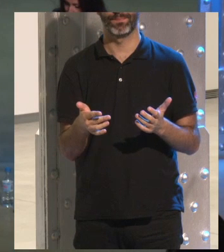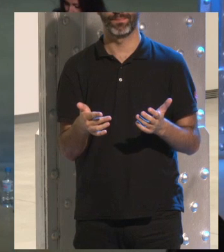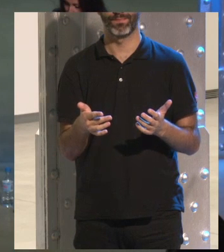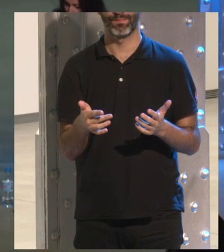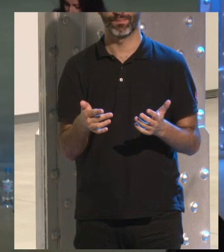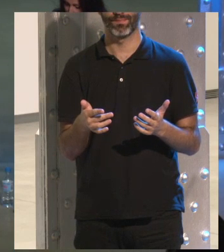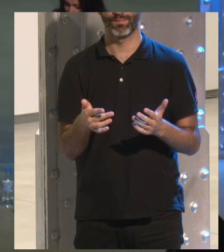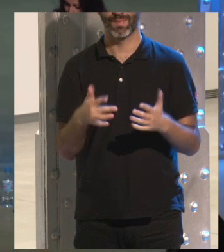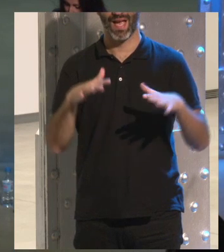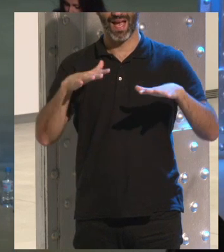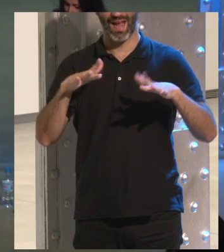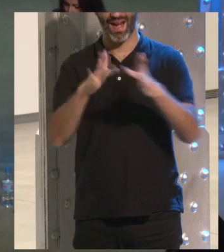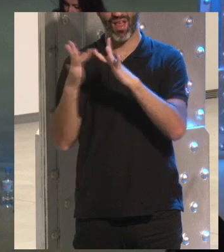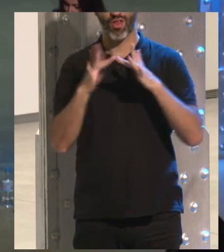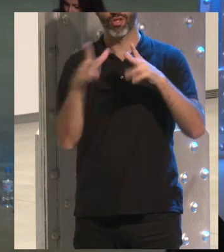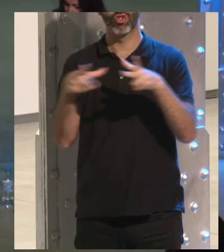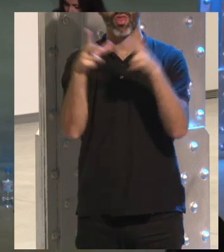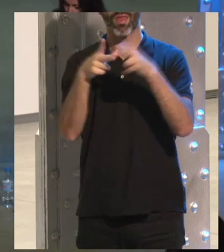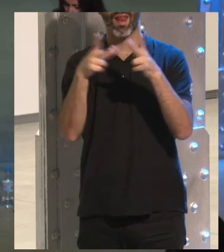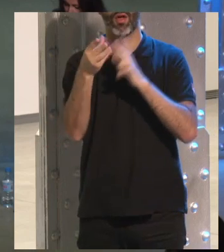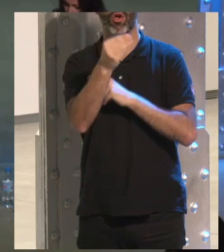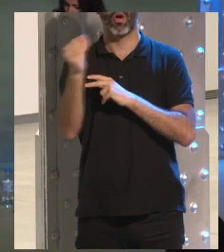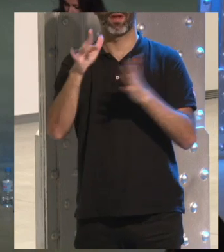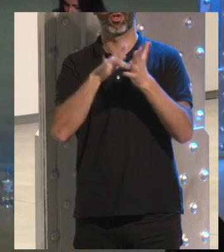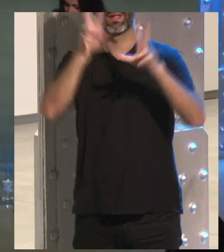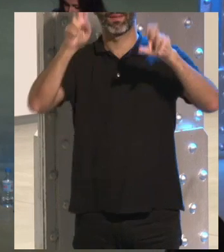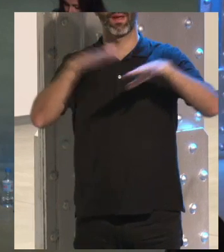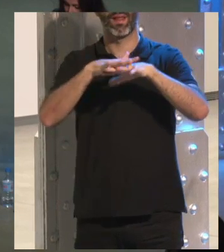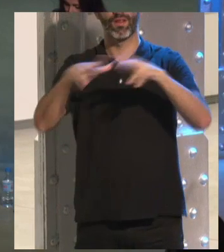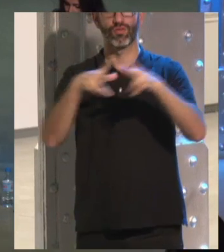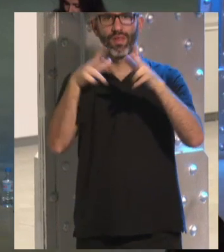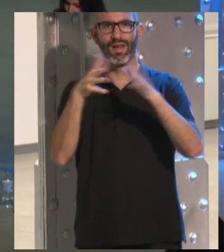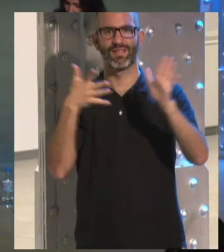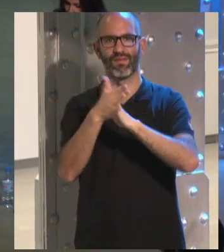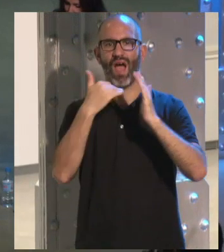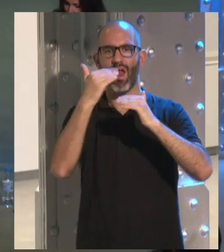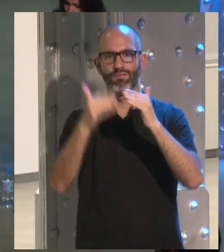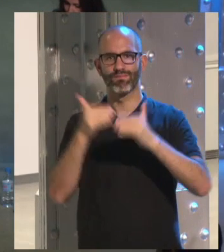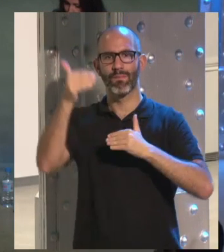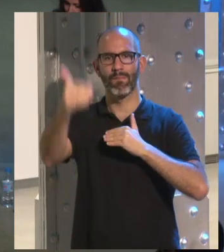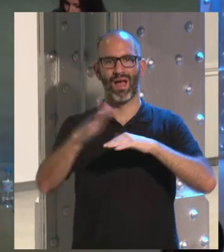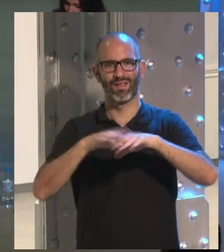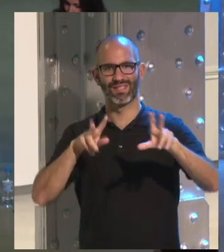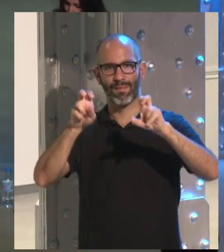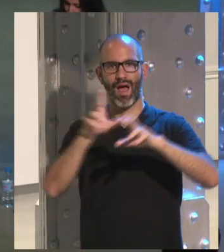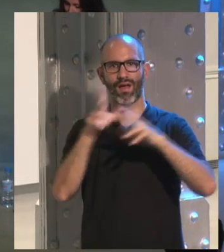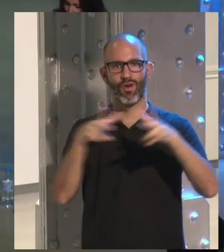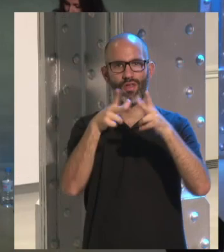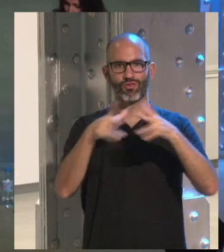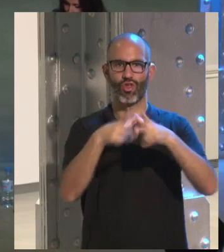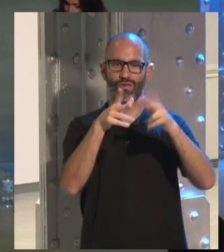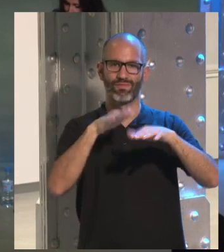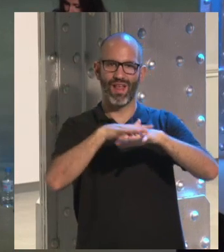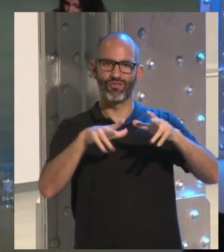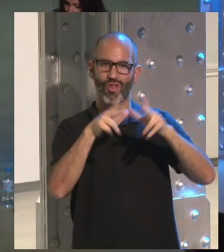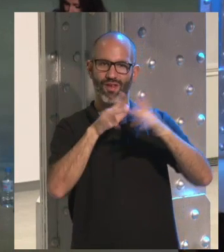las relaciones sociales en los jóvenes a través de las redes sociales es una prolongación de las relaciones sociales offline es decir